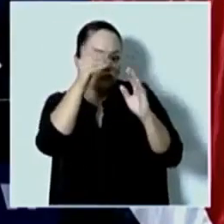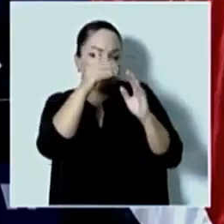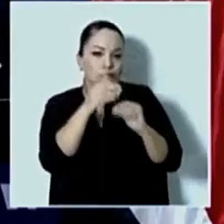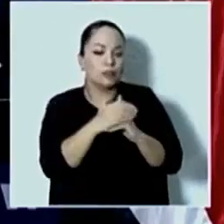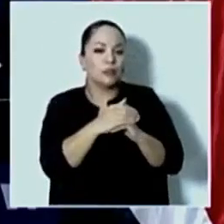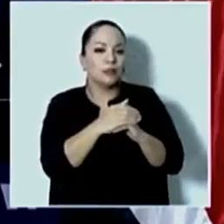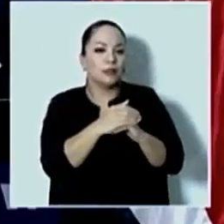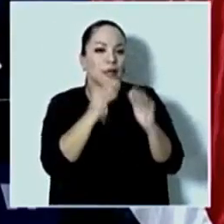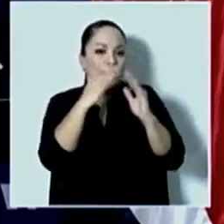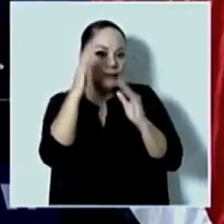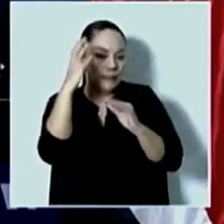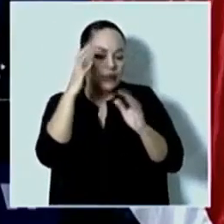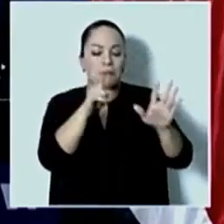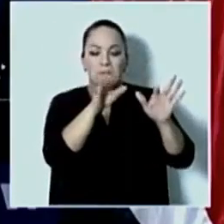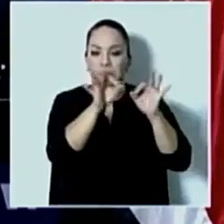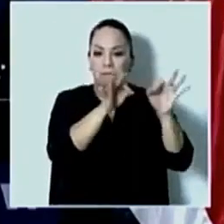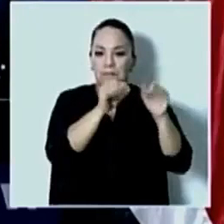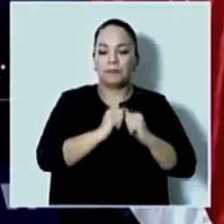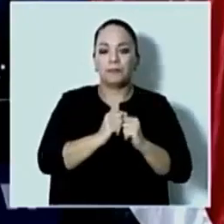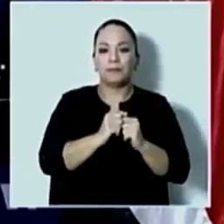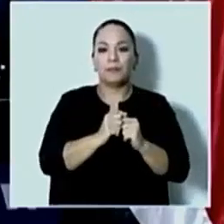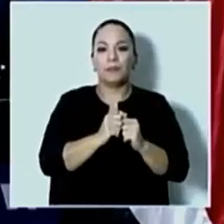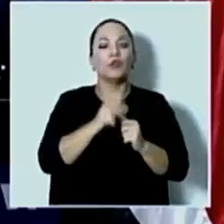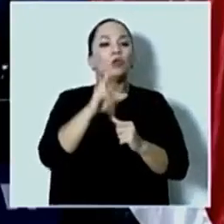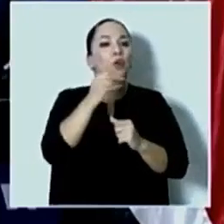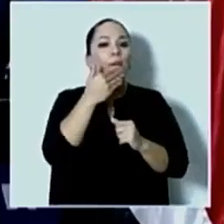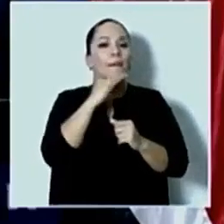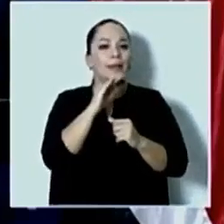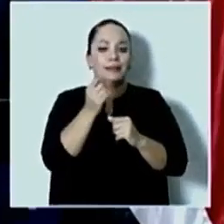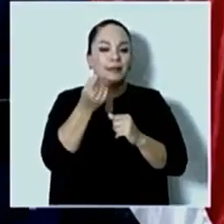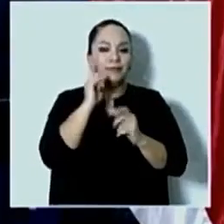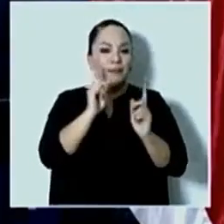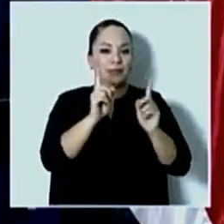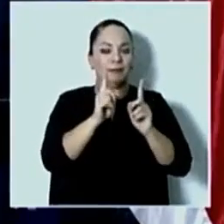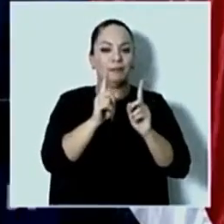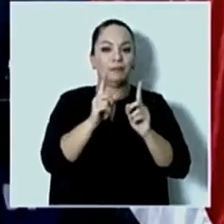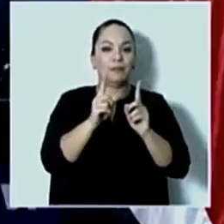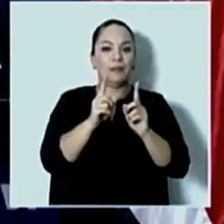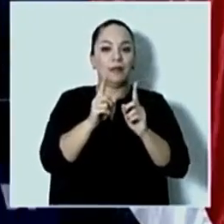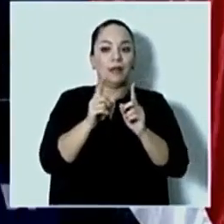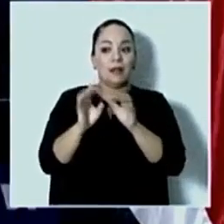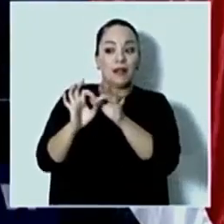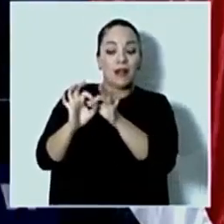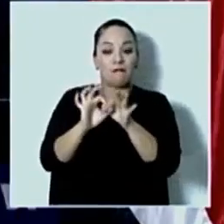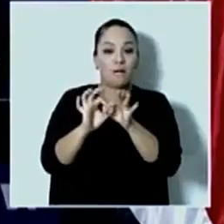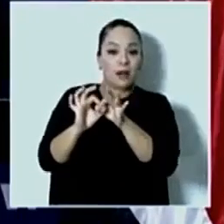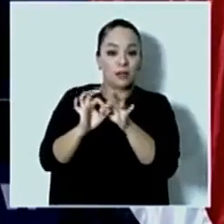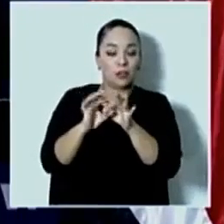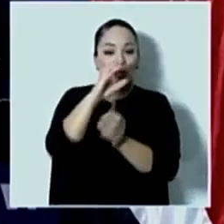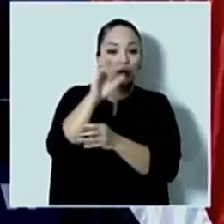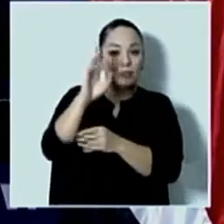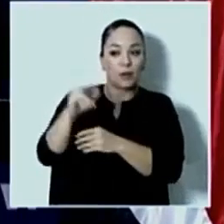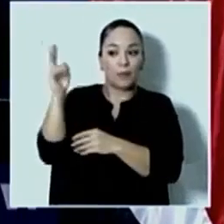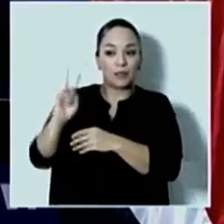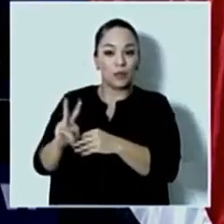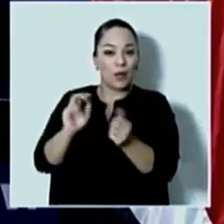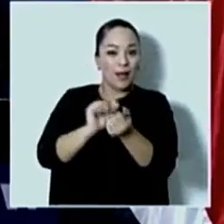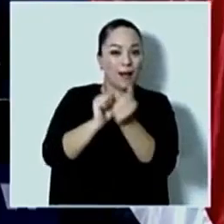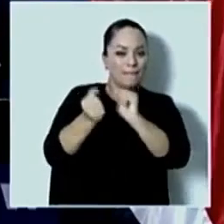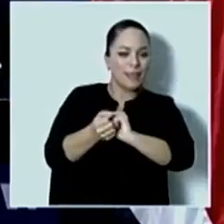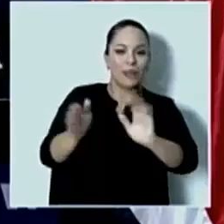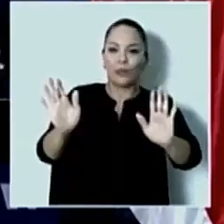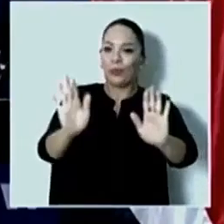malinterpreten la posición diplomática de Costa Rica con Venezuela, no está cambiando. Lo que queremos es,